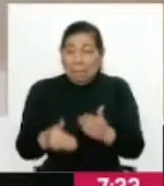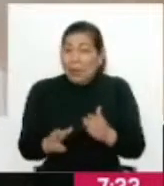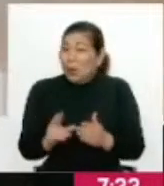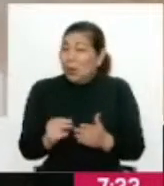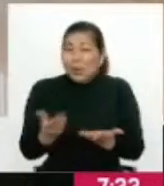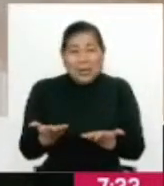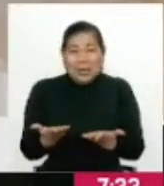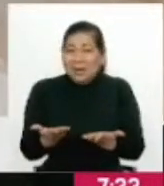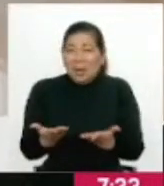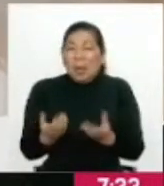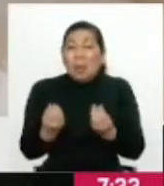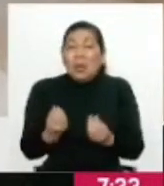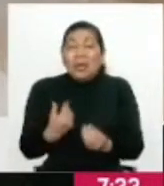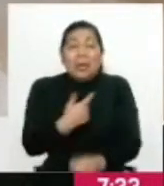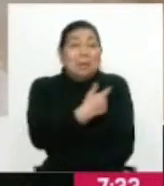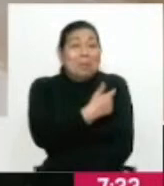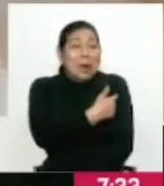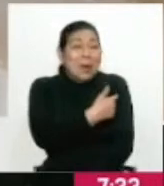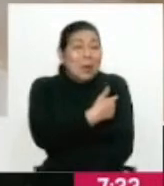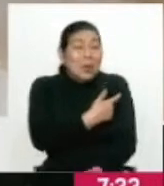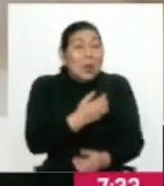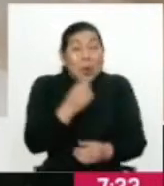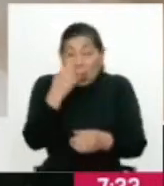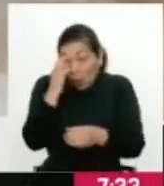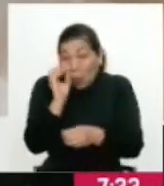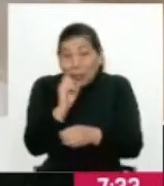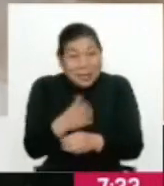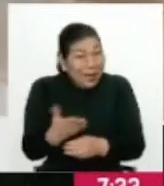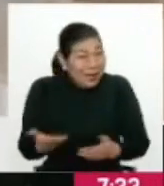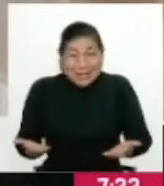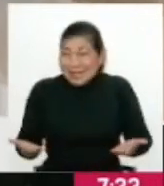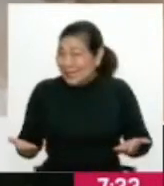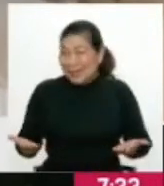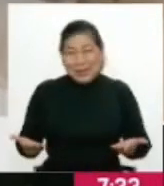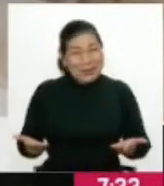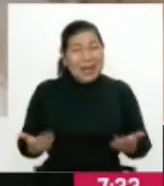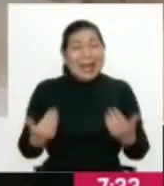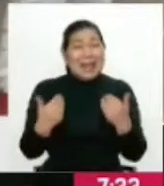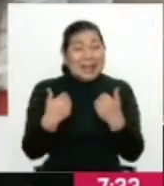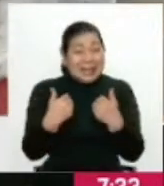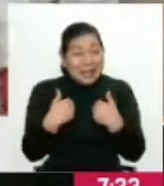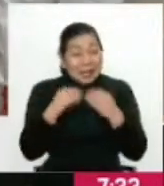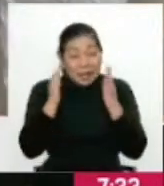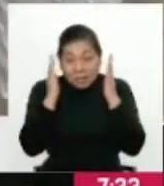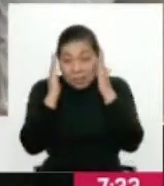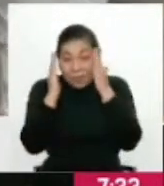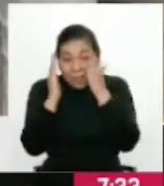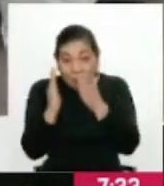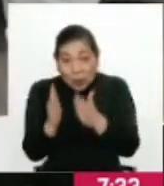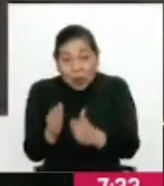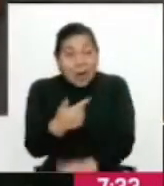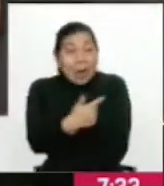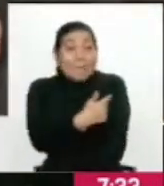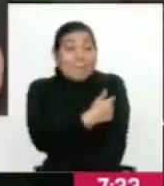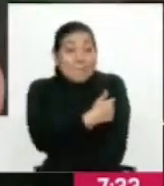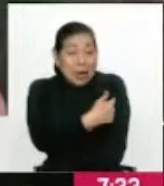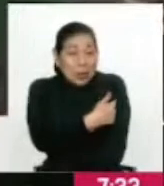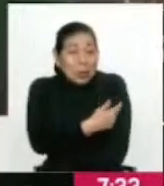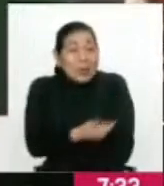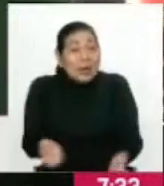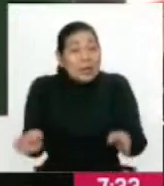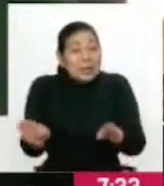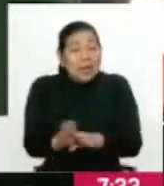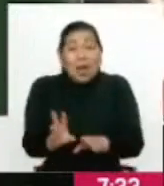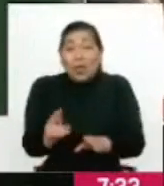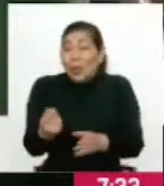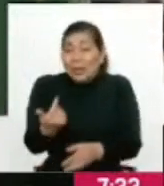pero no tiene un concepto porque la vacuna no previene contagio. Y entonces deberíamos enfocar en que las vacunas cierren brechas